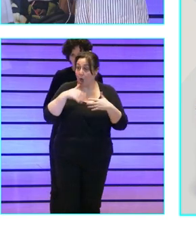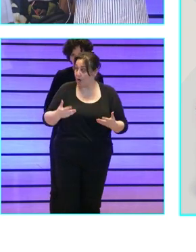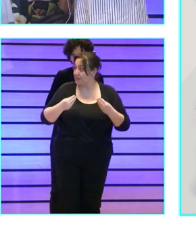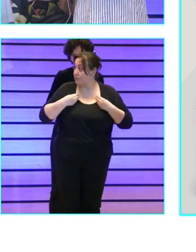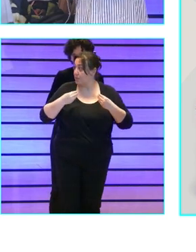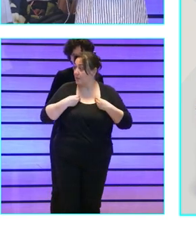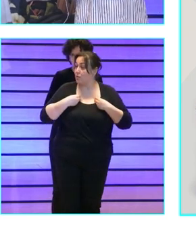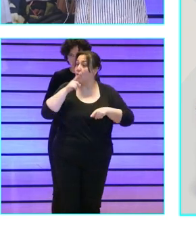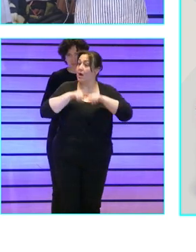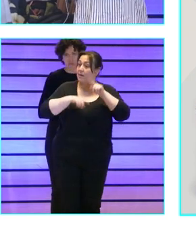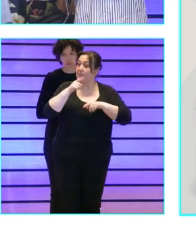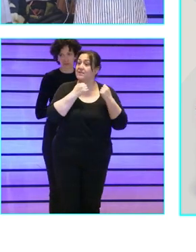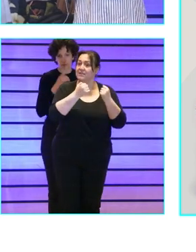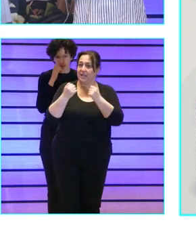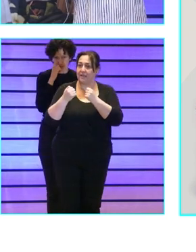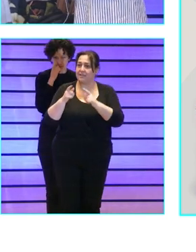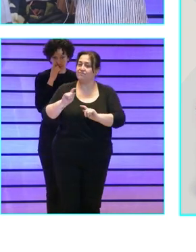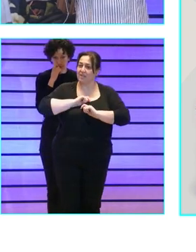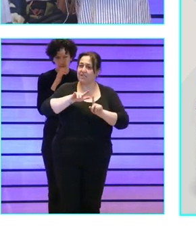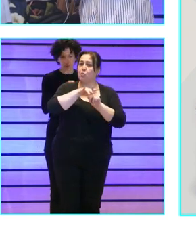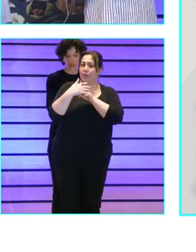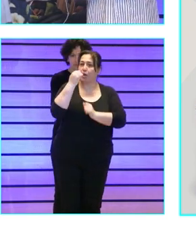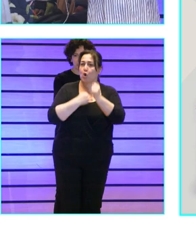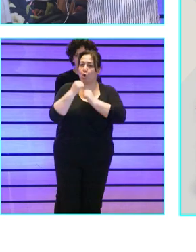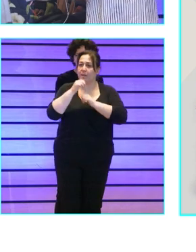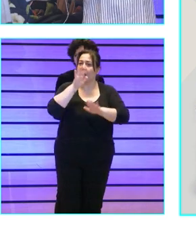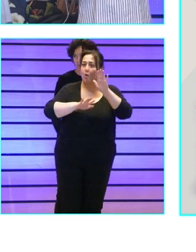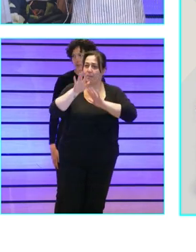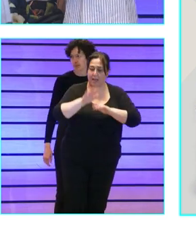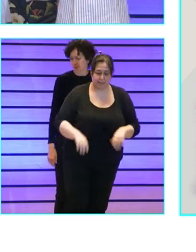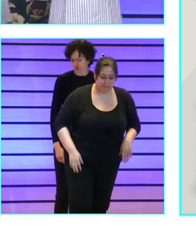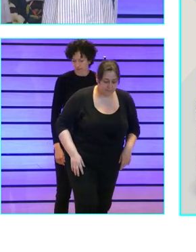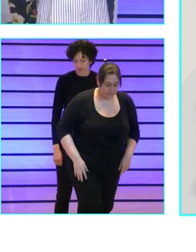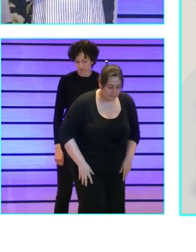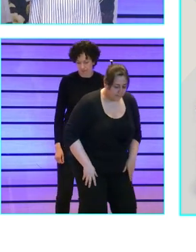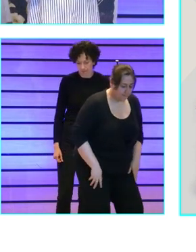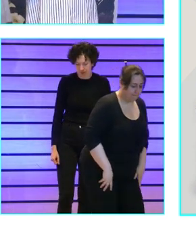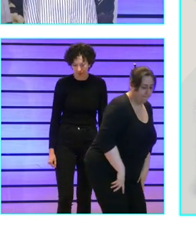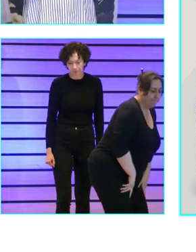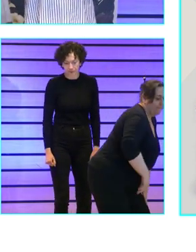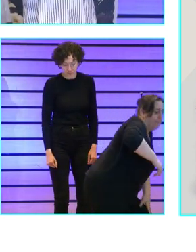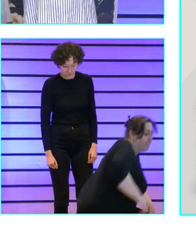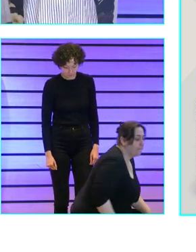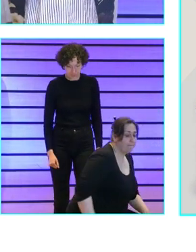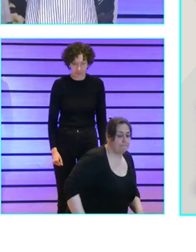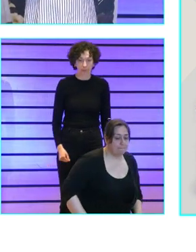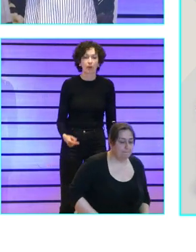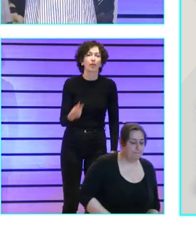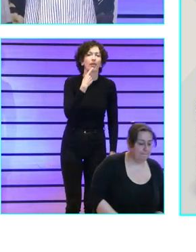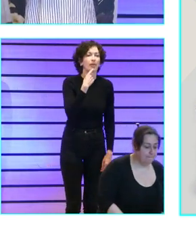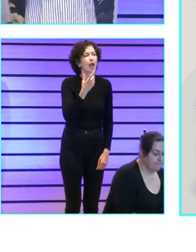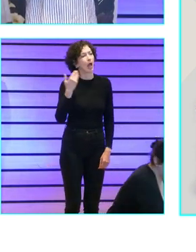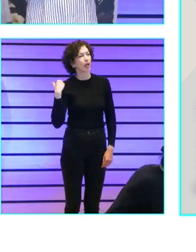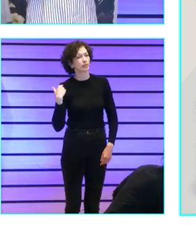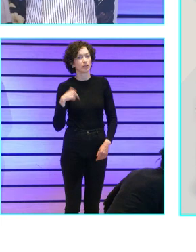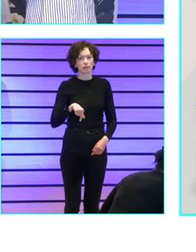a veces pone a las entidades en situaciones económicas complejas y esto de vivir de las rentas de que hemos sido las entidades más grandes más potentes